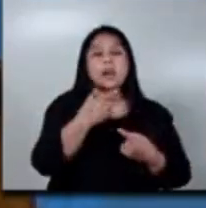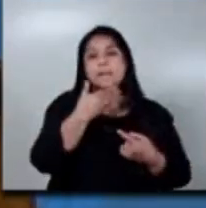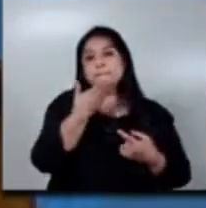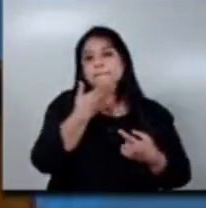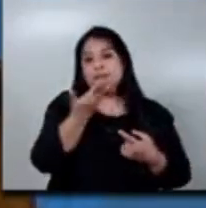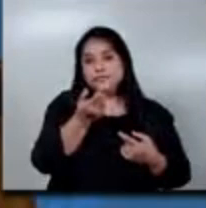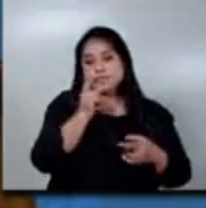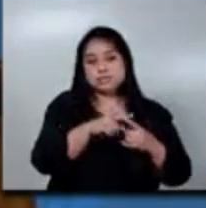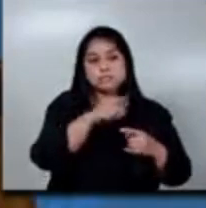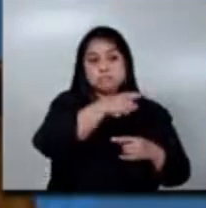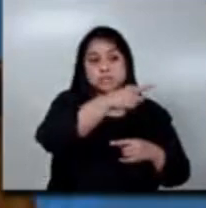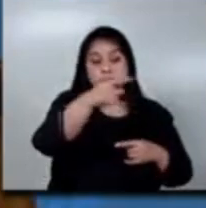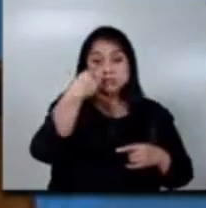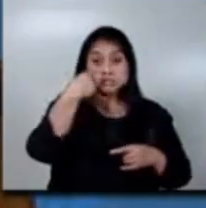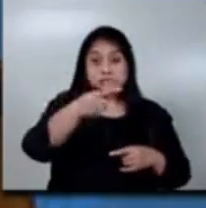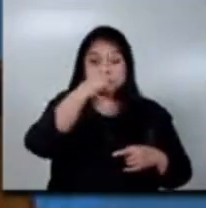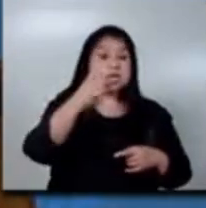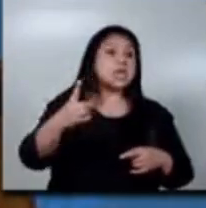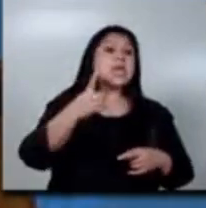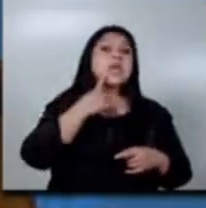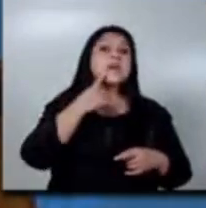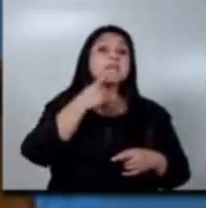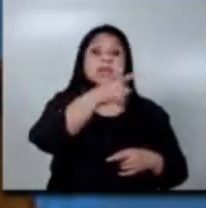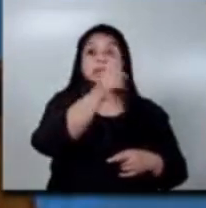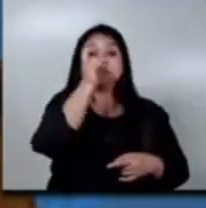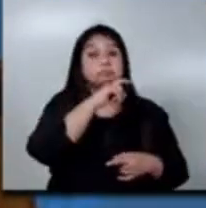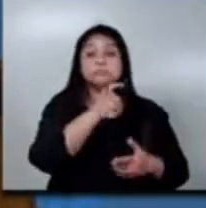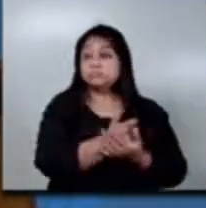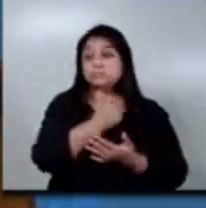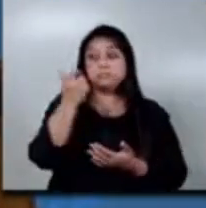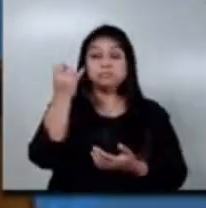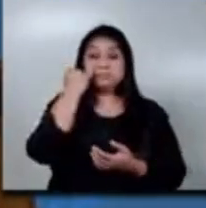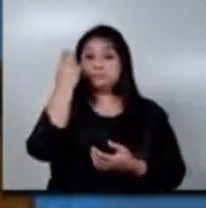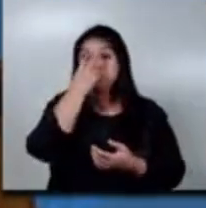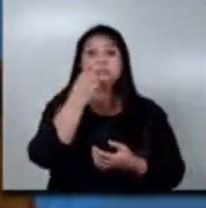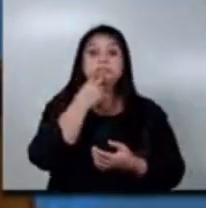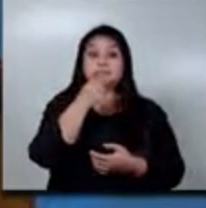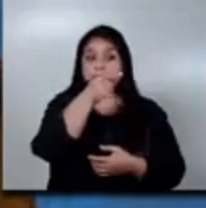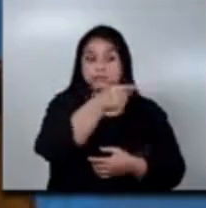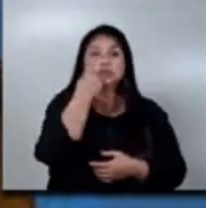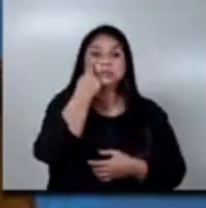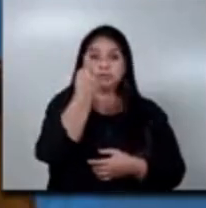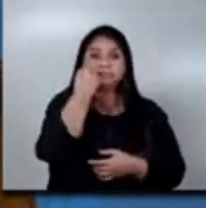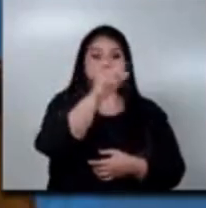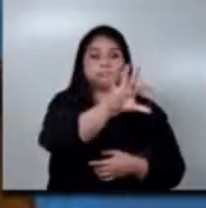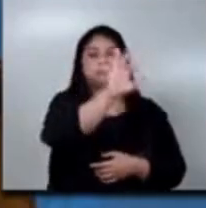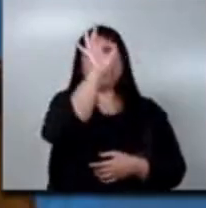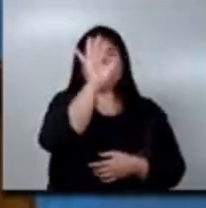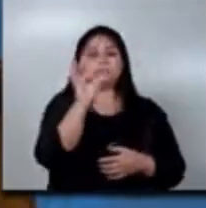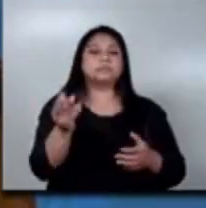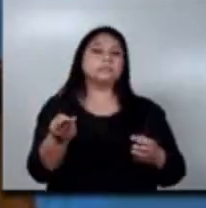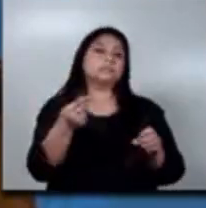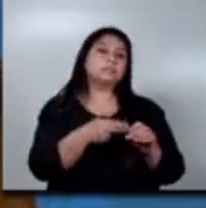quiénes han sido los empleadores que no han cumplido con esta obligación y ellos serán priorizados dentro de las